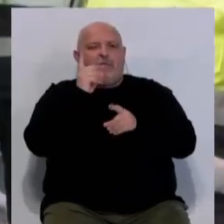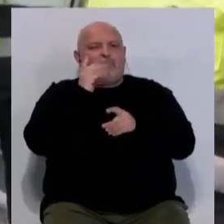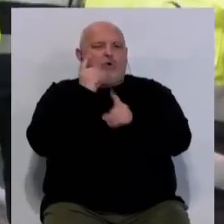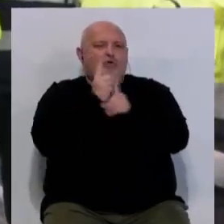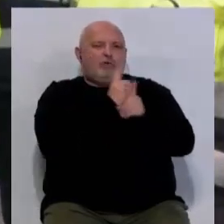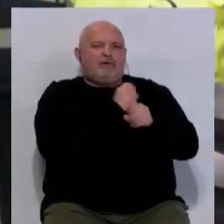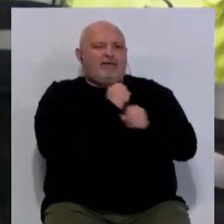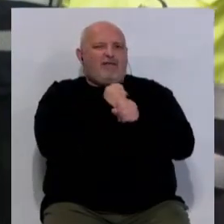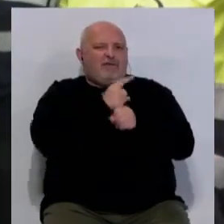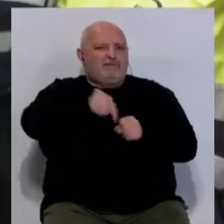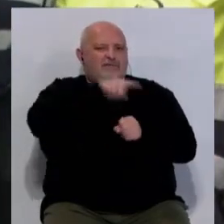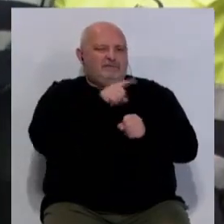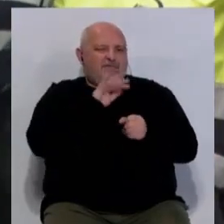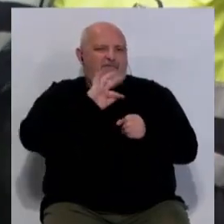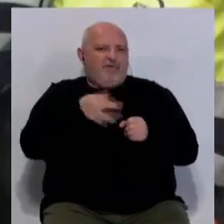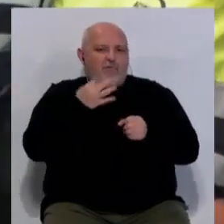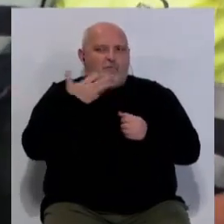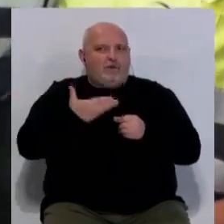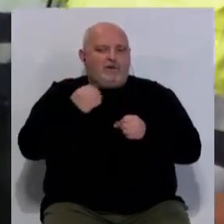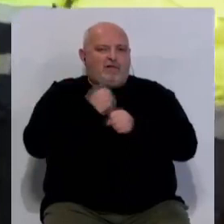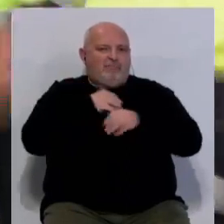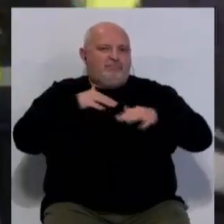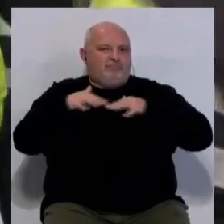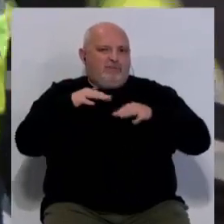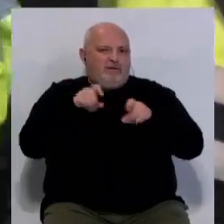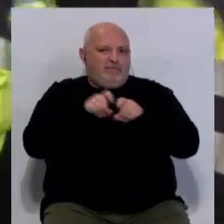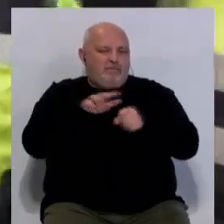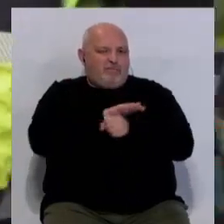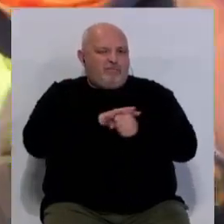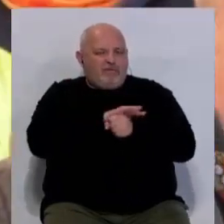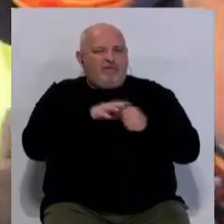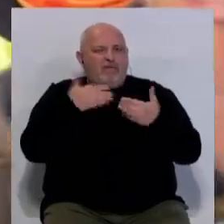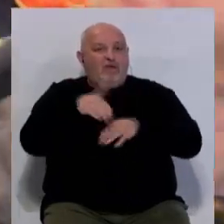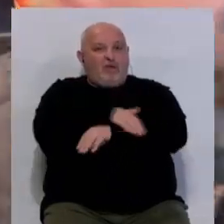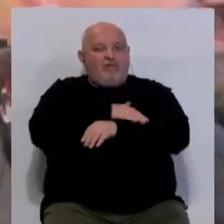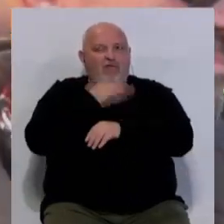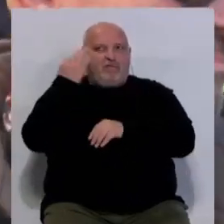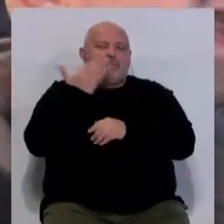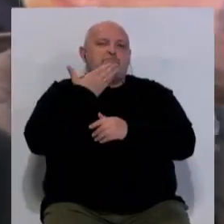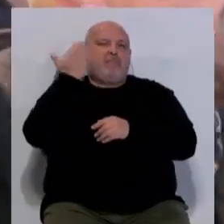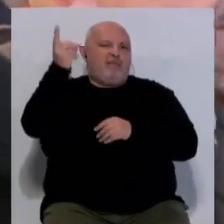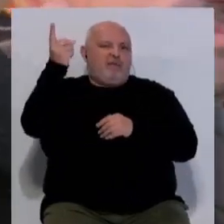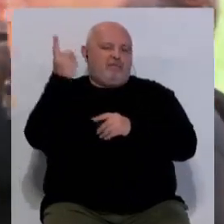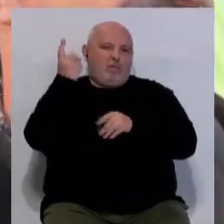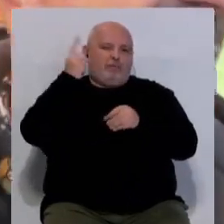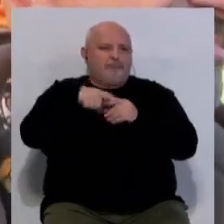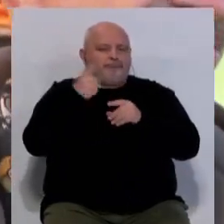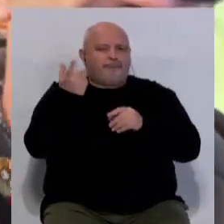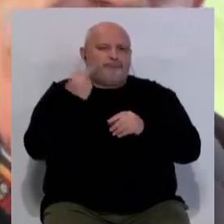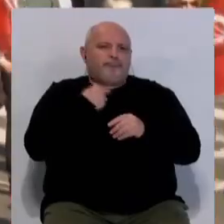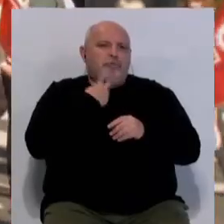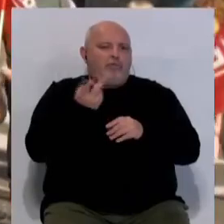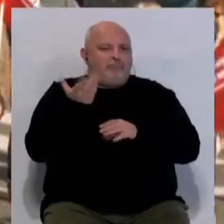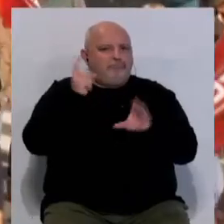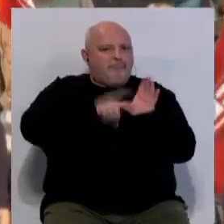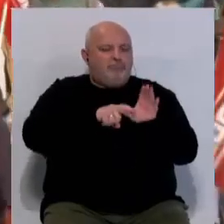lucha obrera de un sector estratégico para la provincia de Cádiz y exigen la intervención del gobierno. Su portavoz Jesús Galván ha manifestado